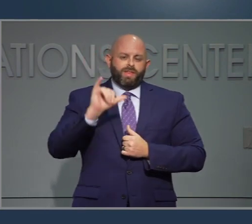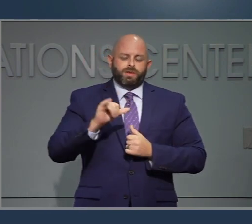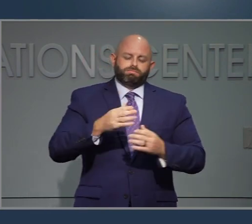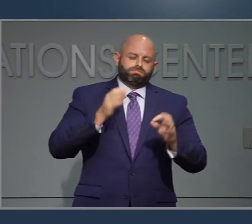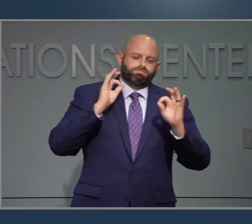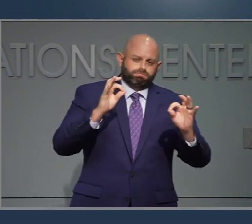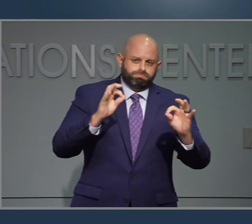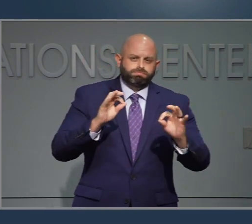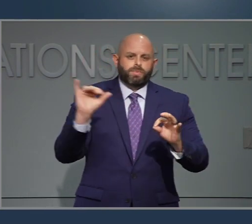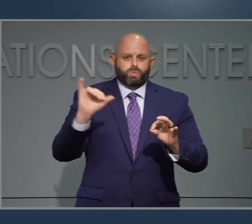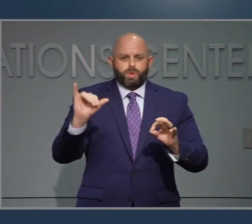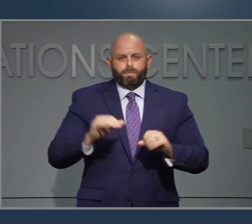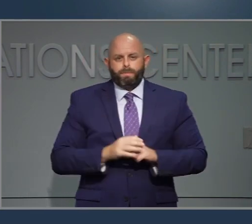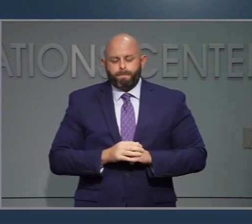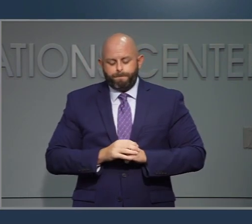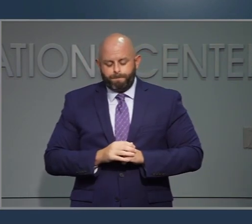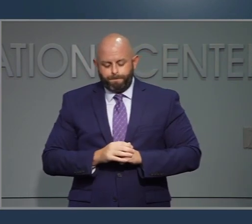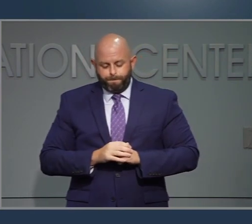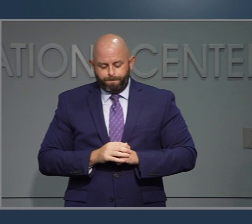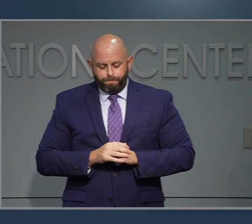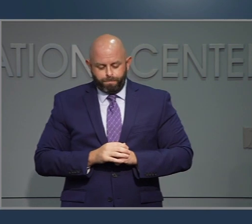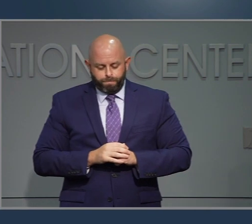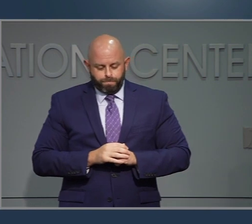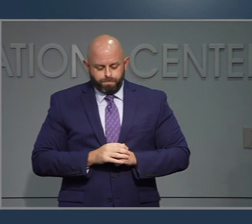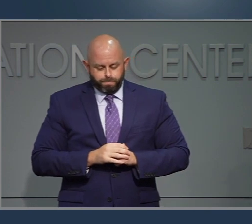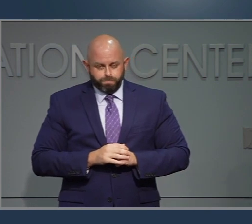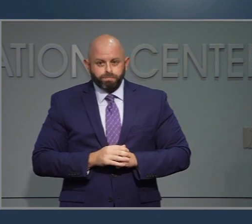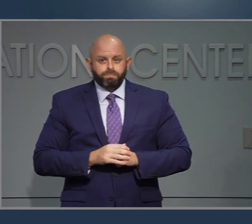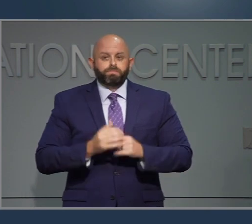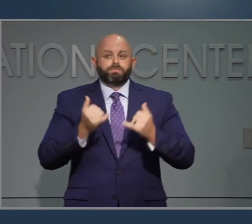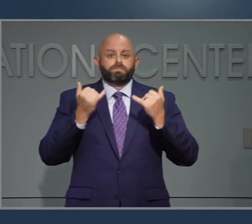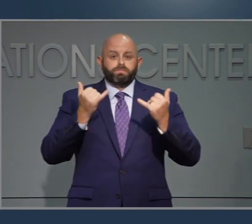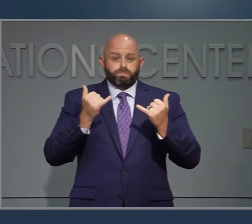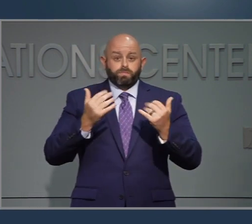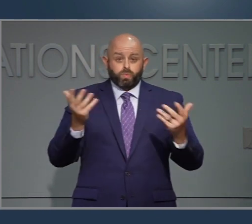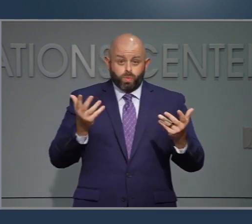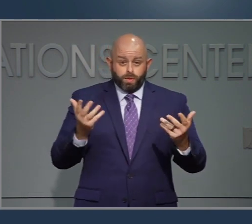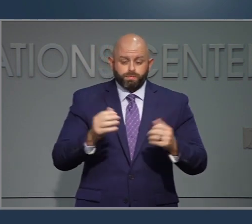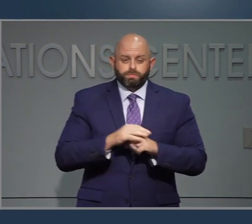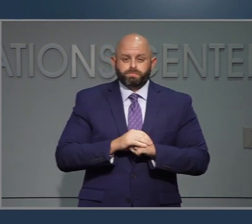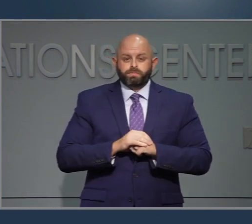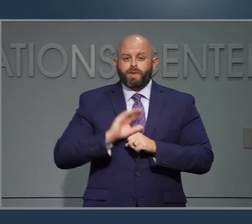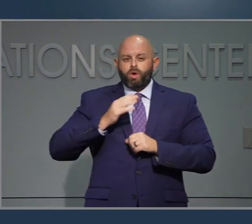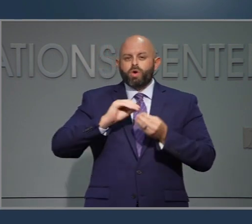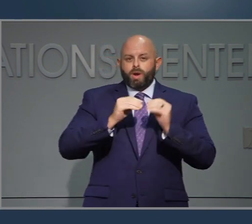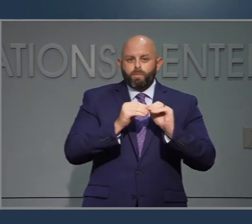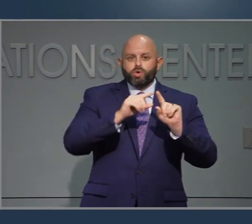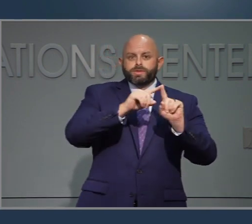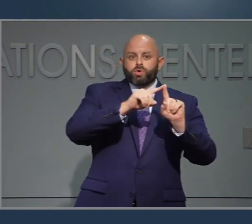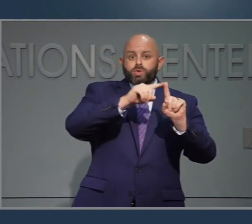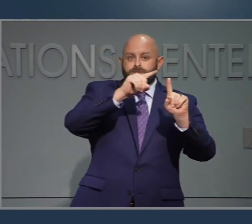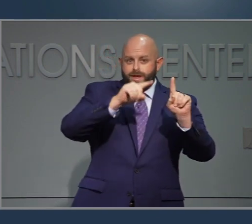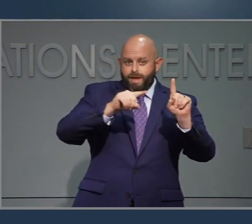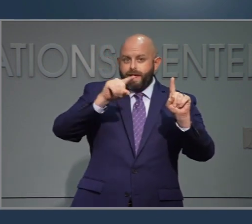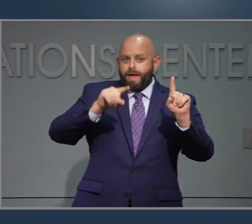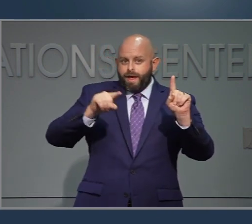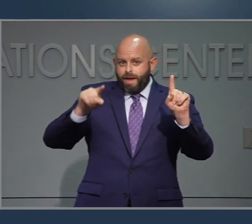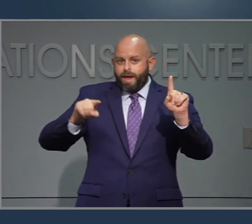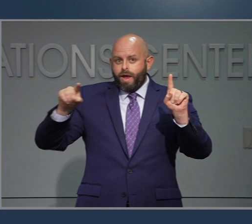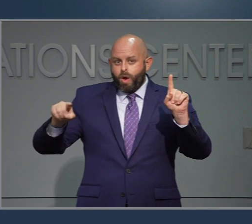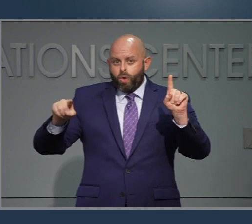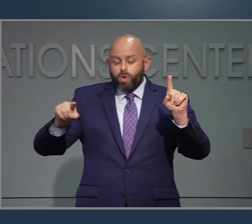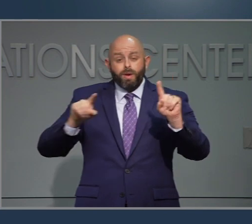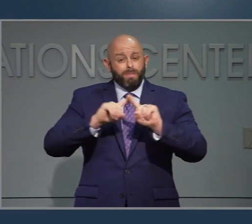se están bajando igual. Y aquí es en donde nos encontramos ahora los datos de vigilancia está